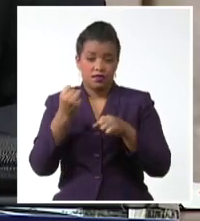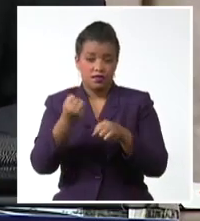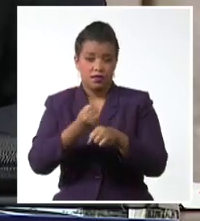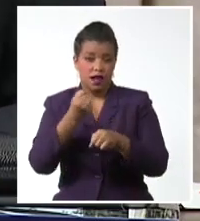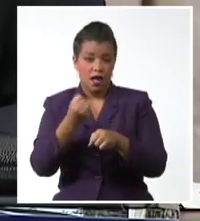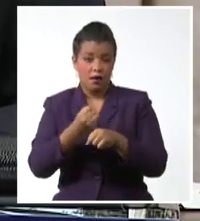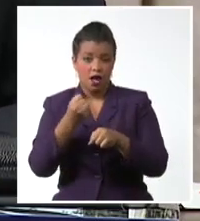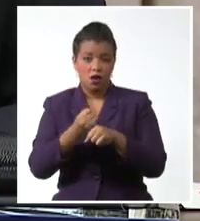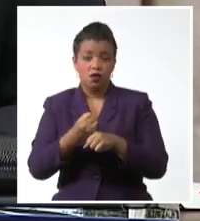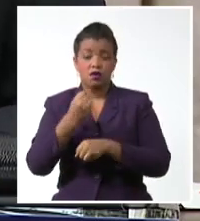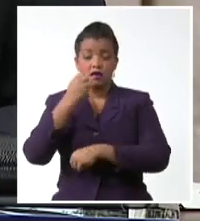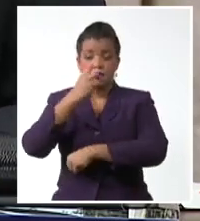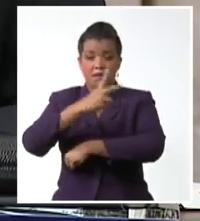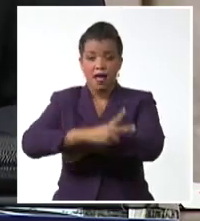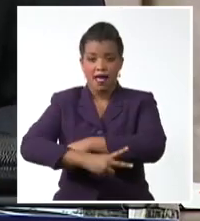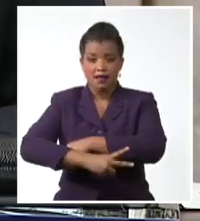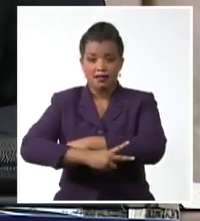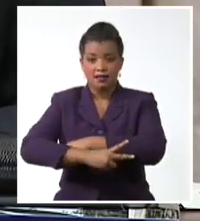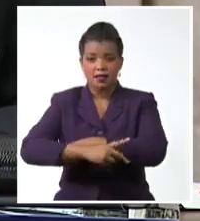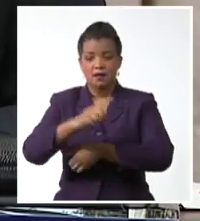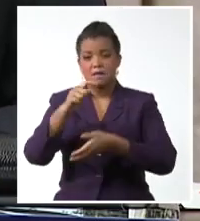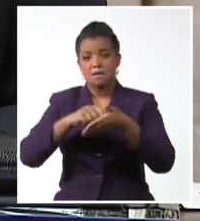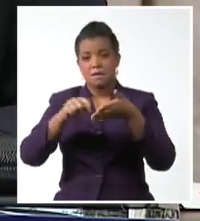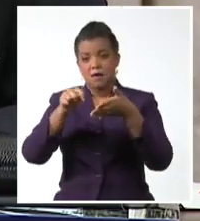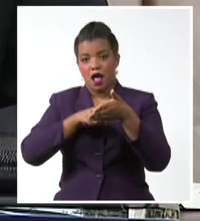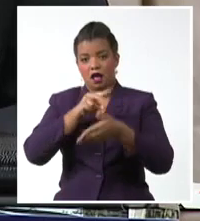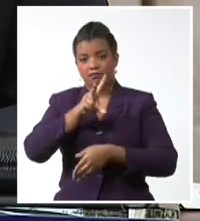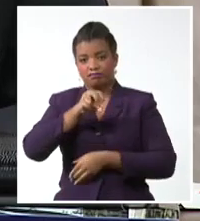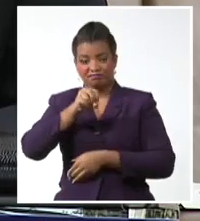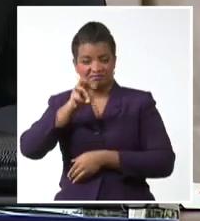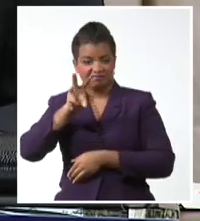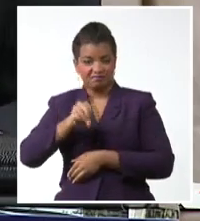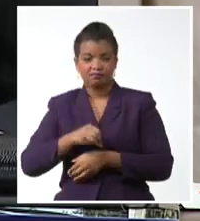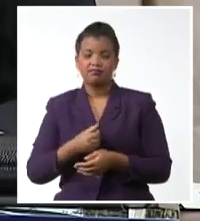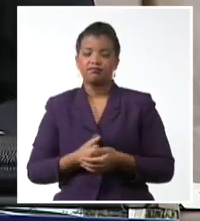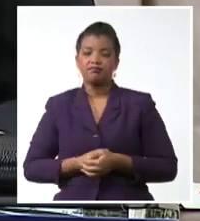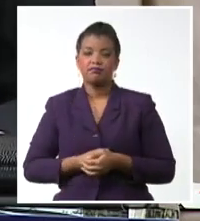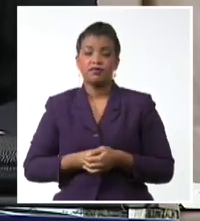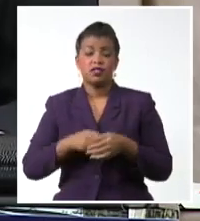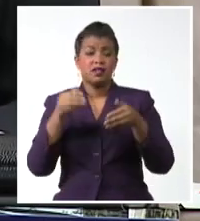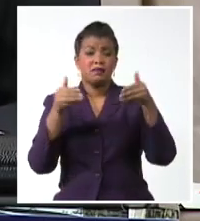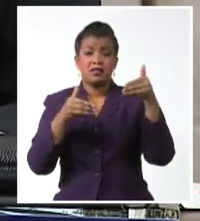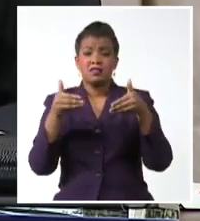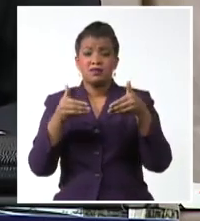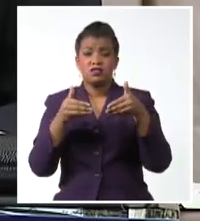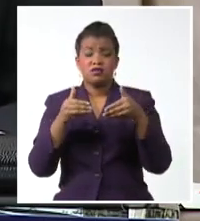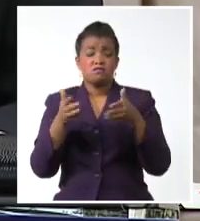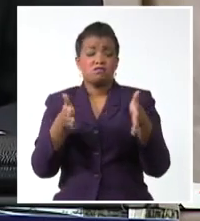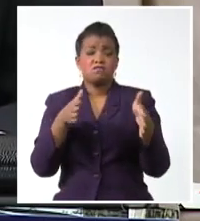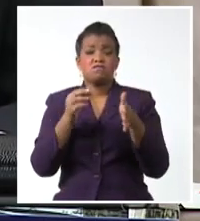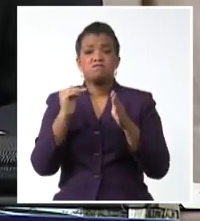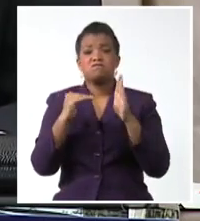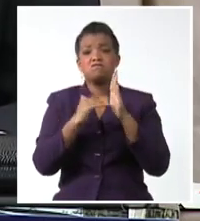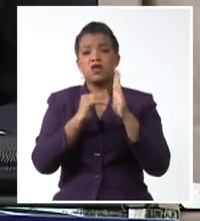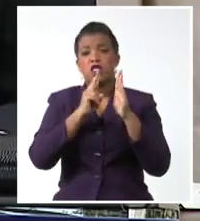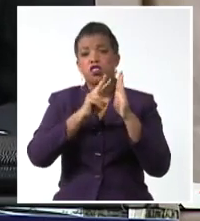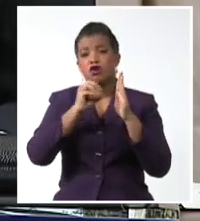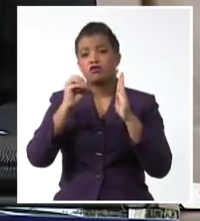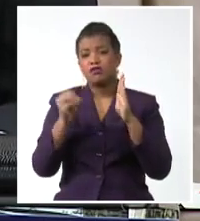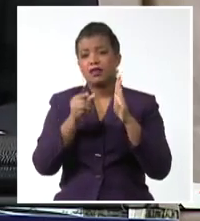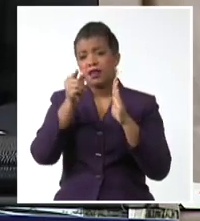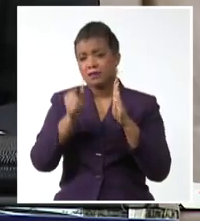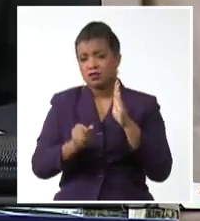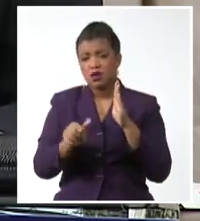implementación de la Agenda 2030 con la participación de más de 1.200 personas incluyendo